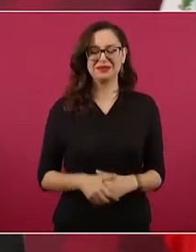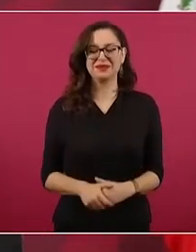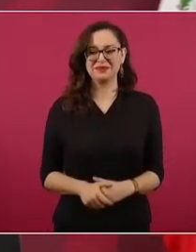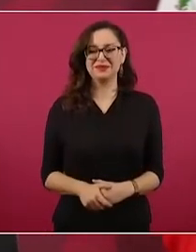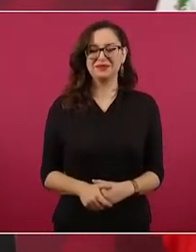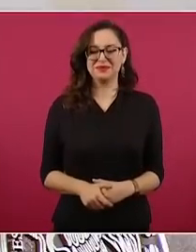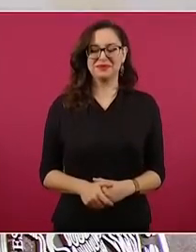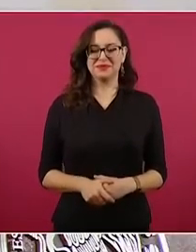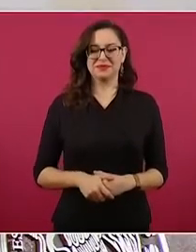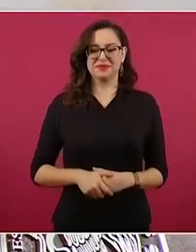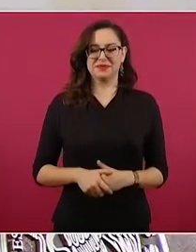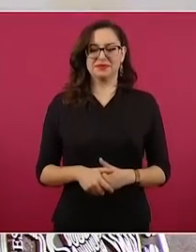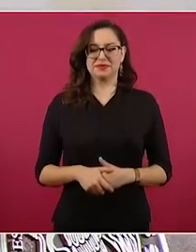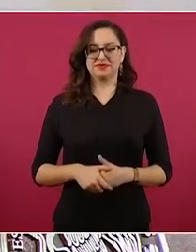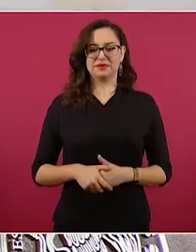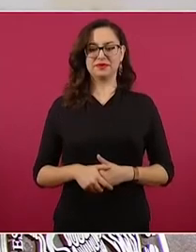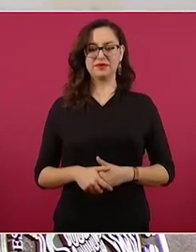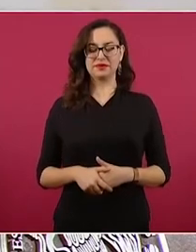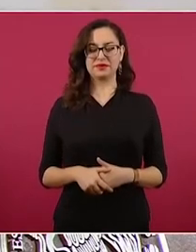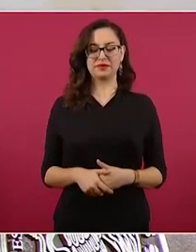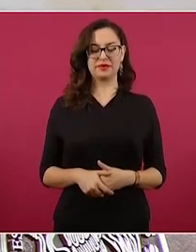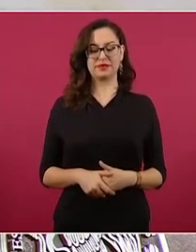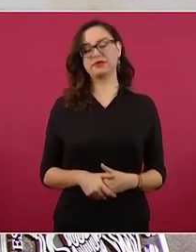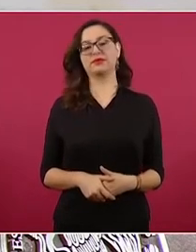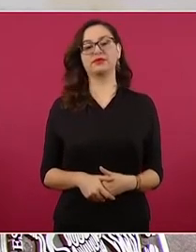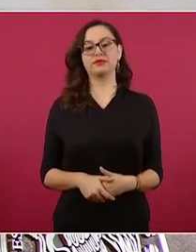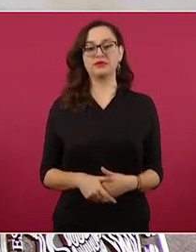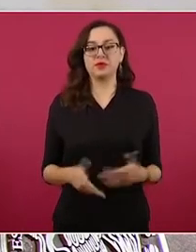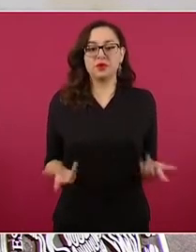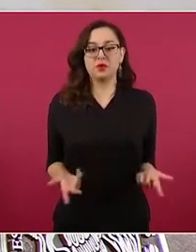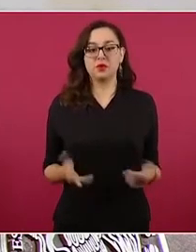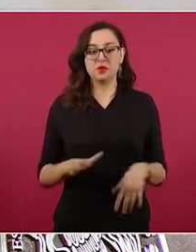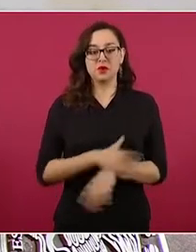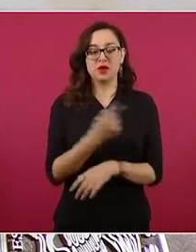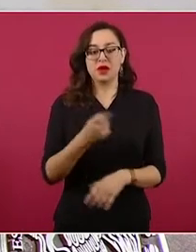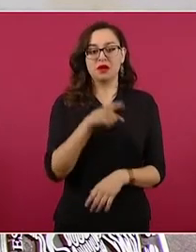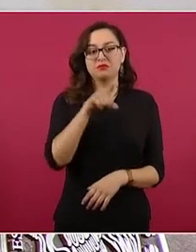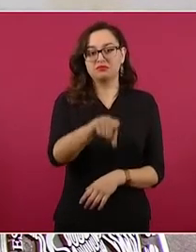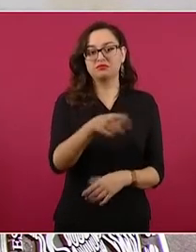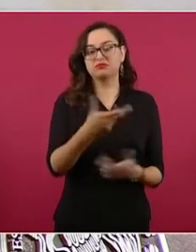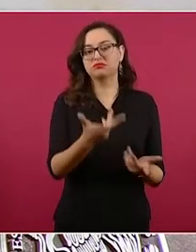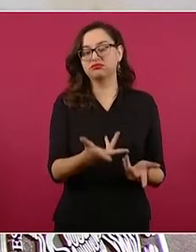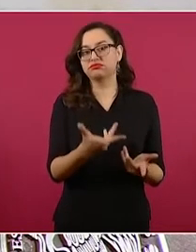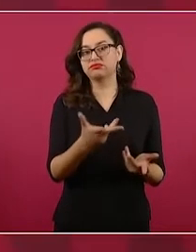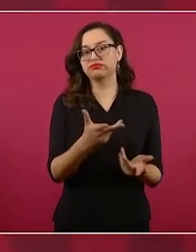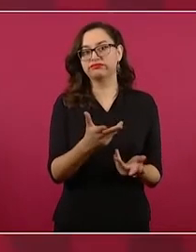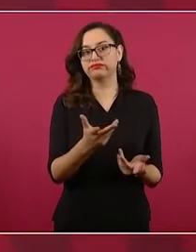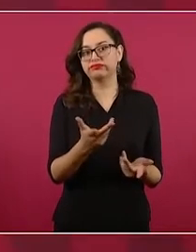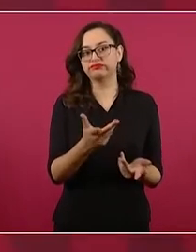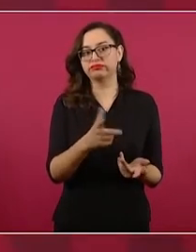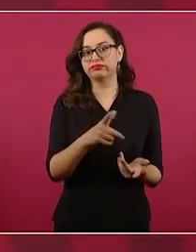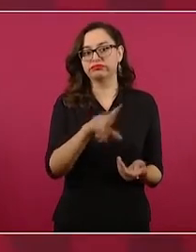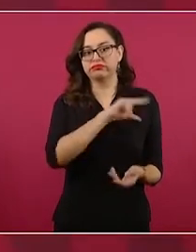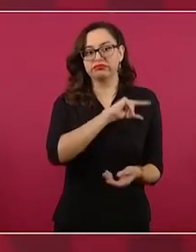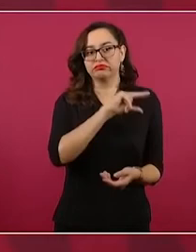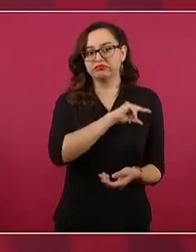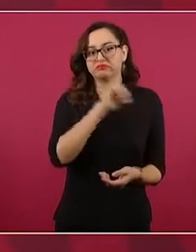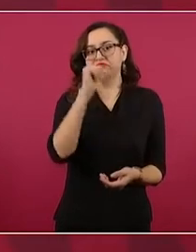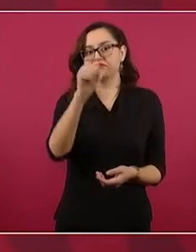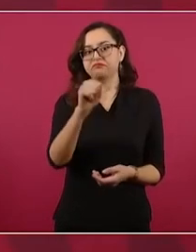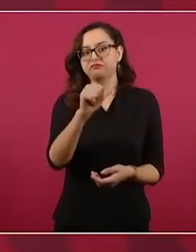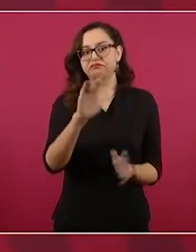públicos, de ahí están